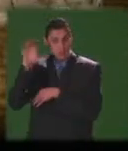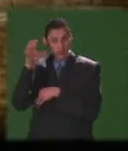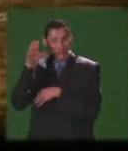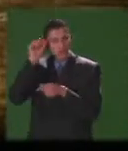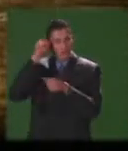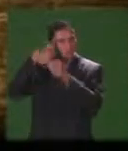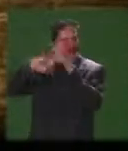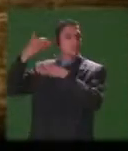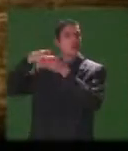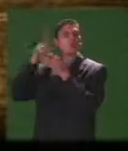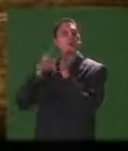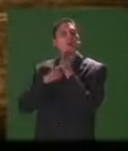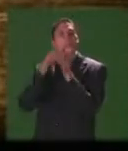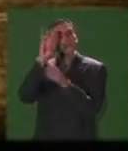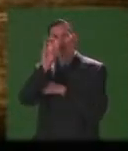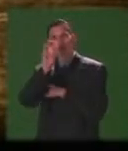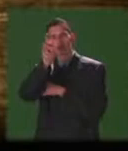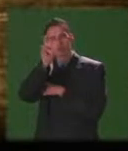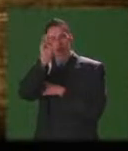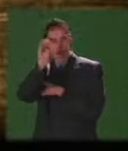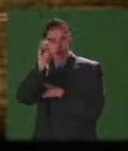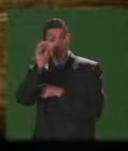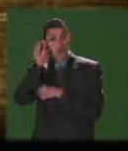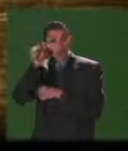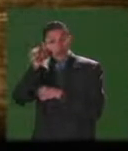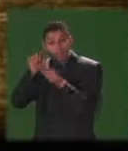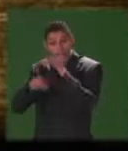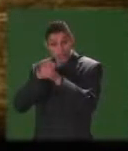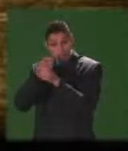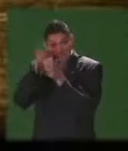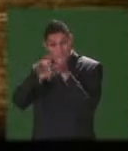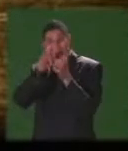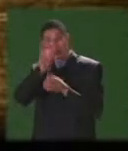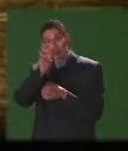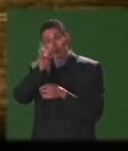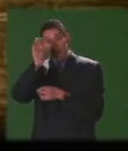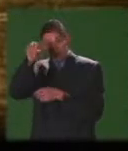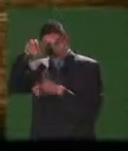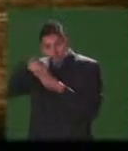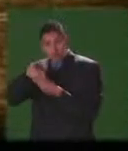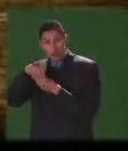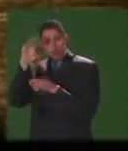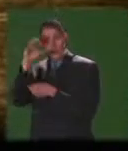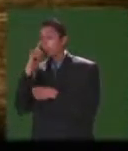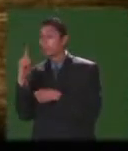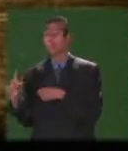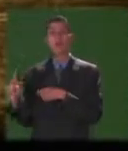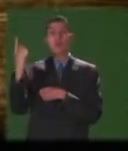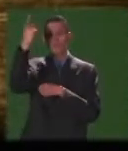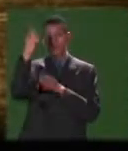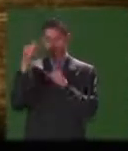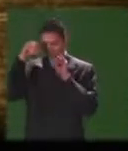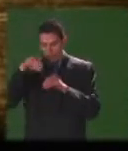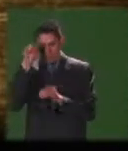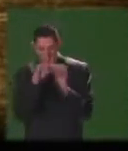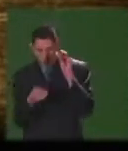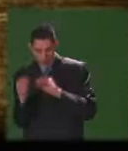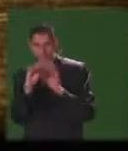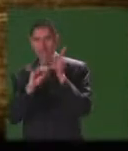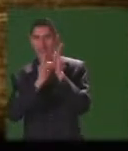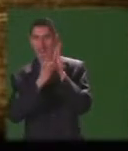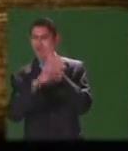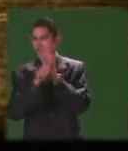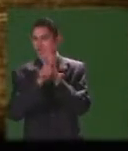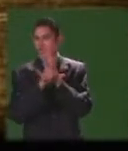rápidamente remontarnos al año de 1870 cuando por primera vez en la historia de Colombia un decreto definió la